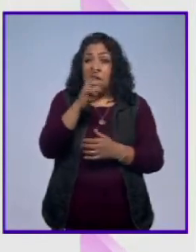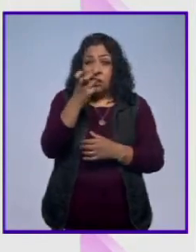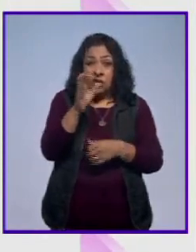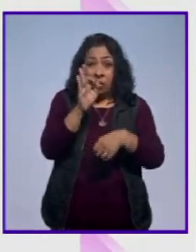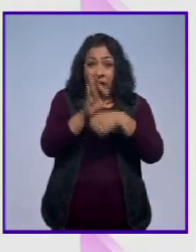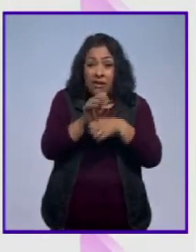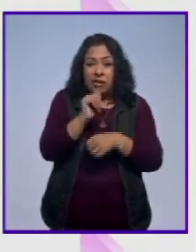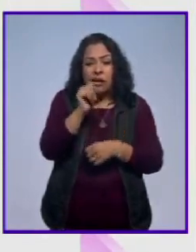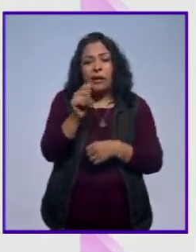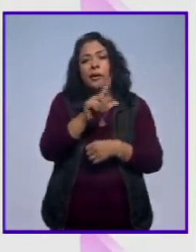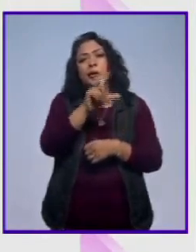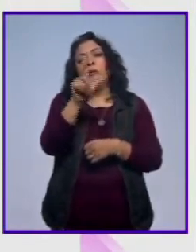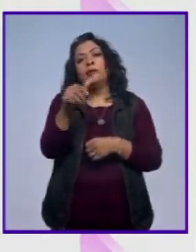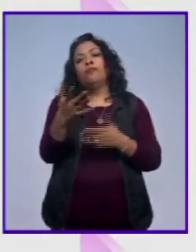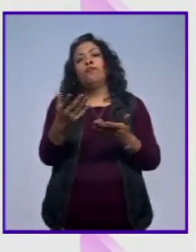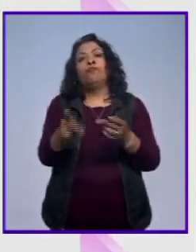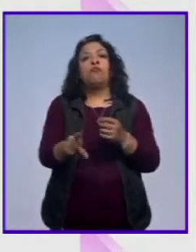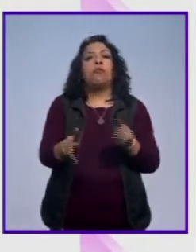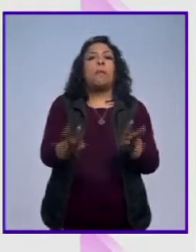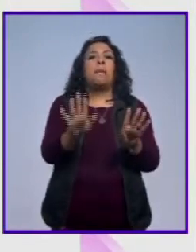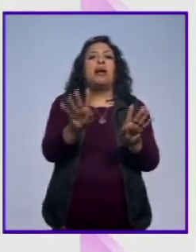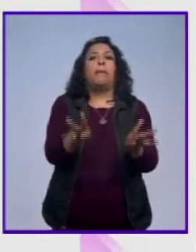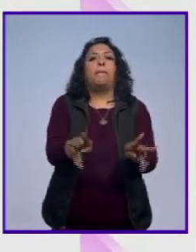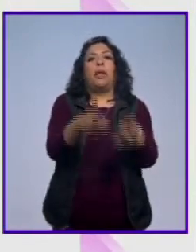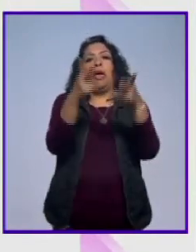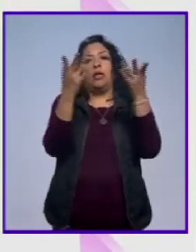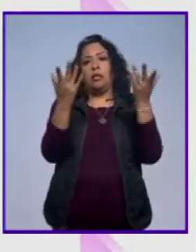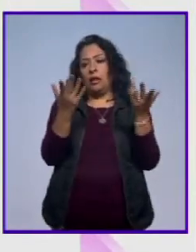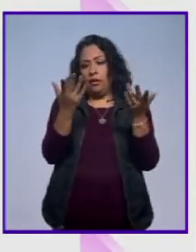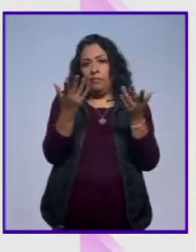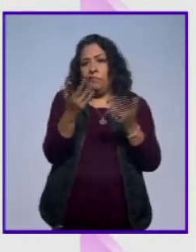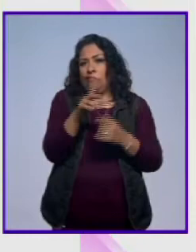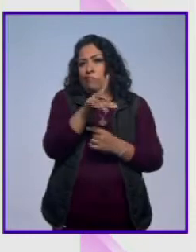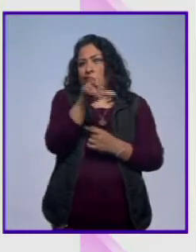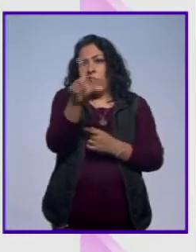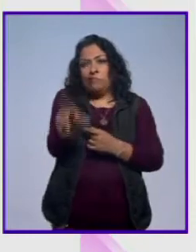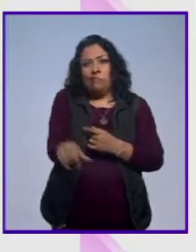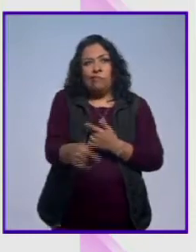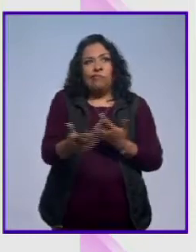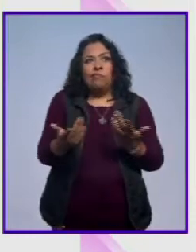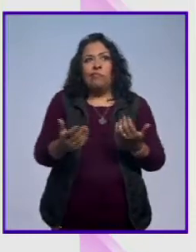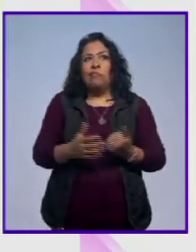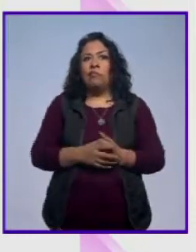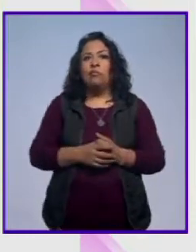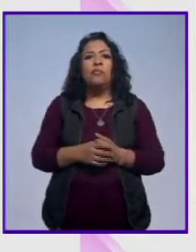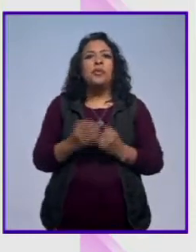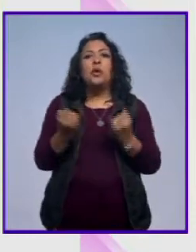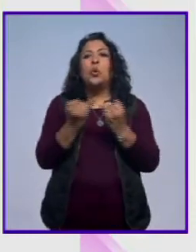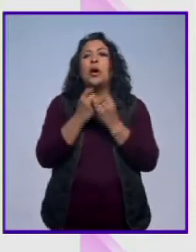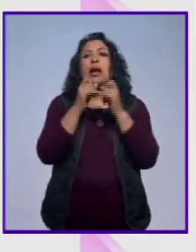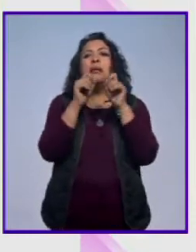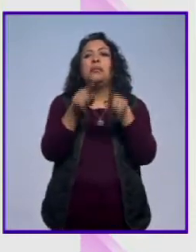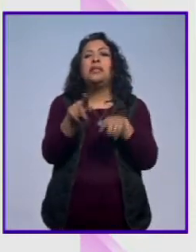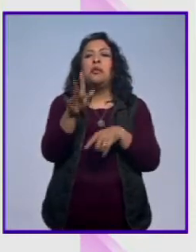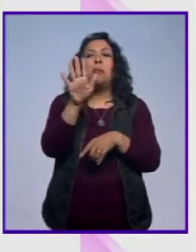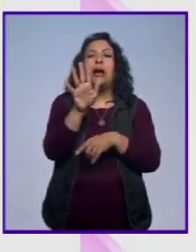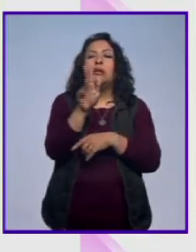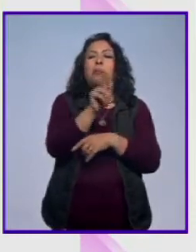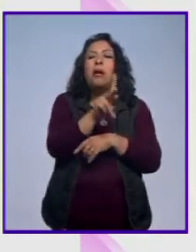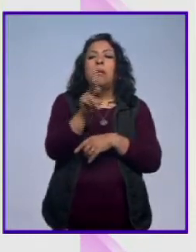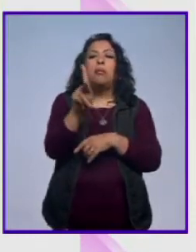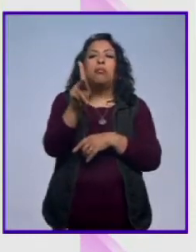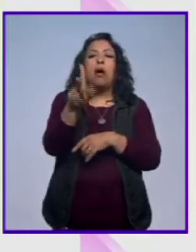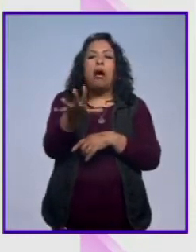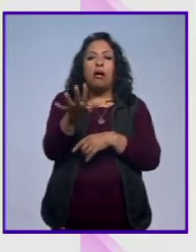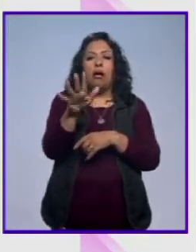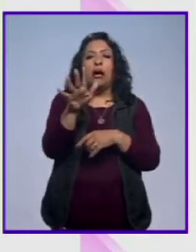a terminar por prostituirla y terminará por, como sucede con la prostitución, terminará